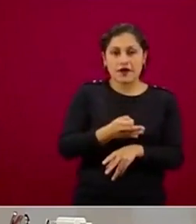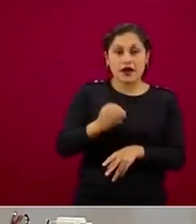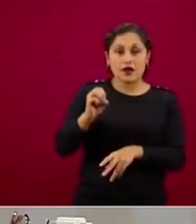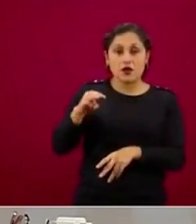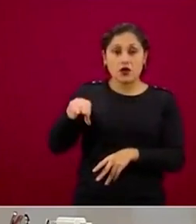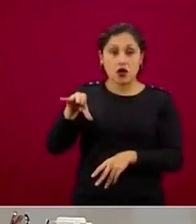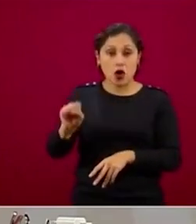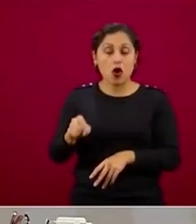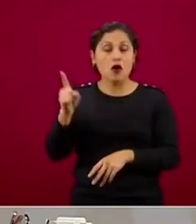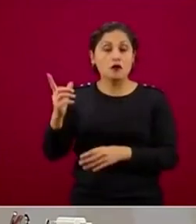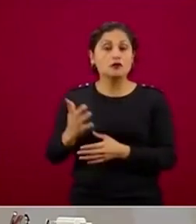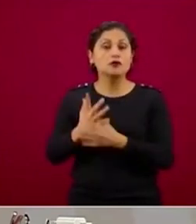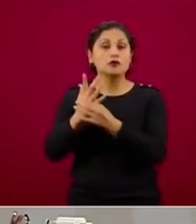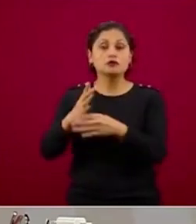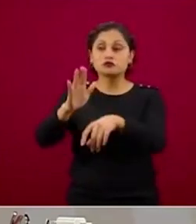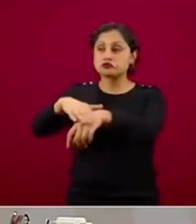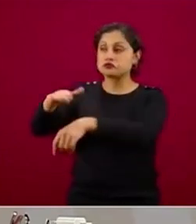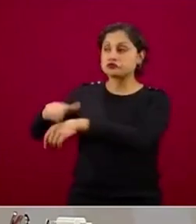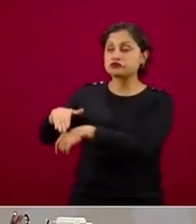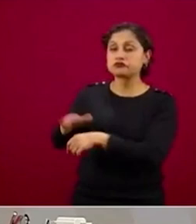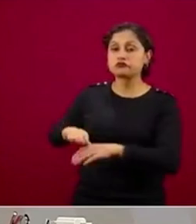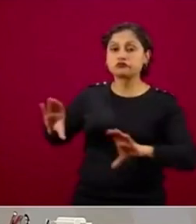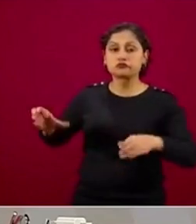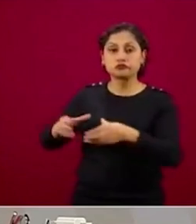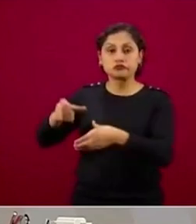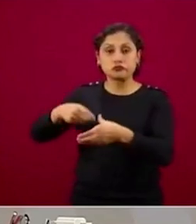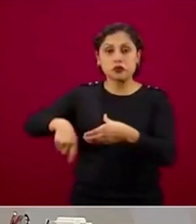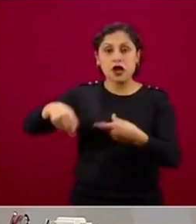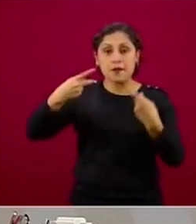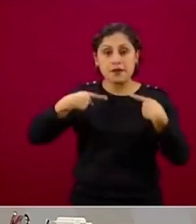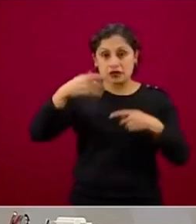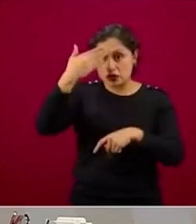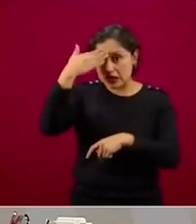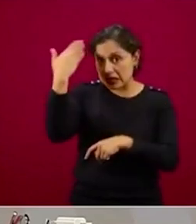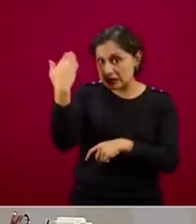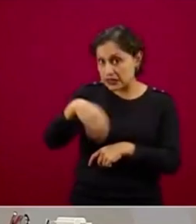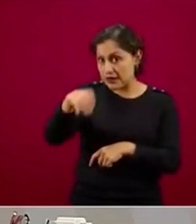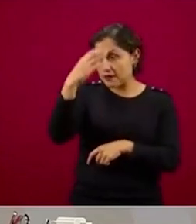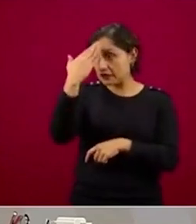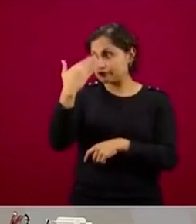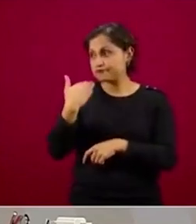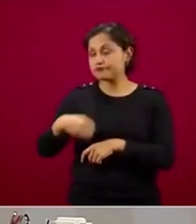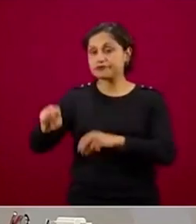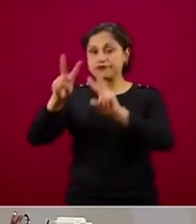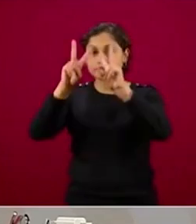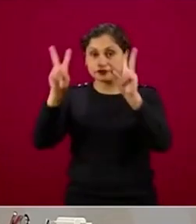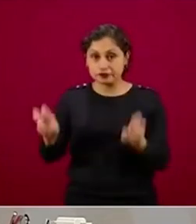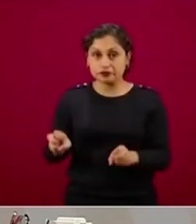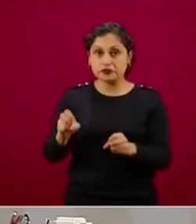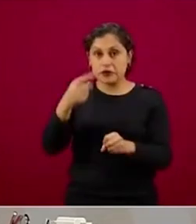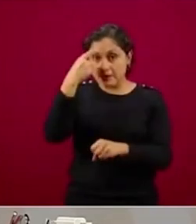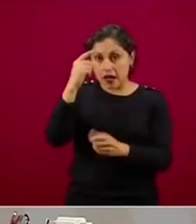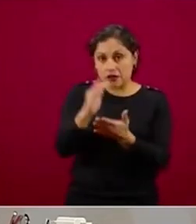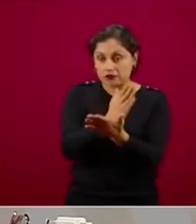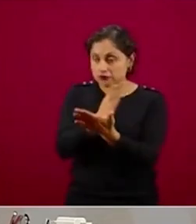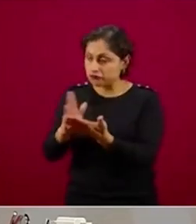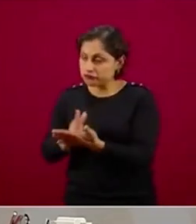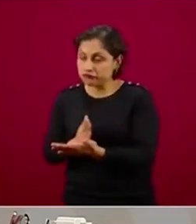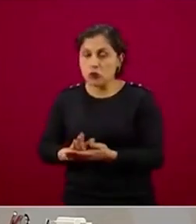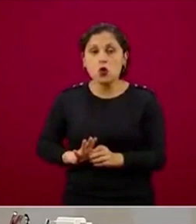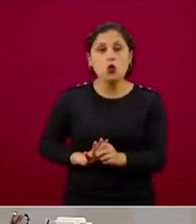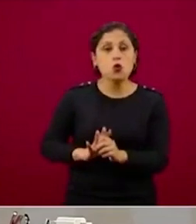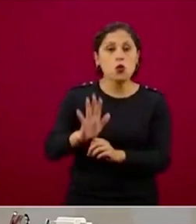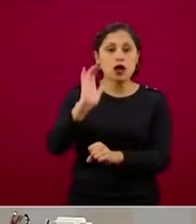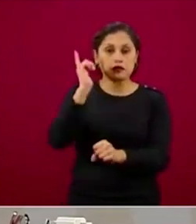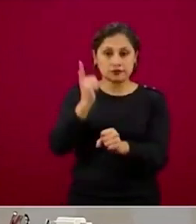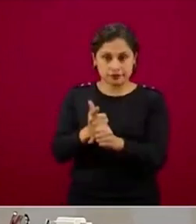Salud reúne al Comité de Personas Expertas para seleccionar las cepas correspondientes, los tipos y subtipos. Después,